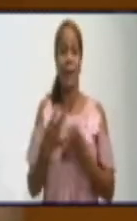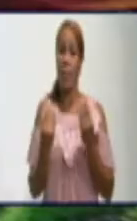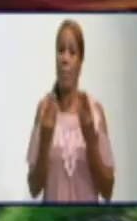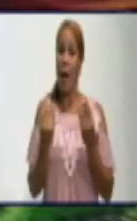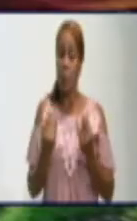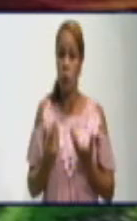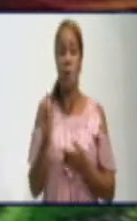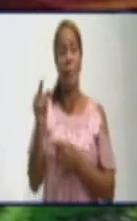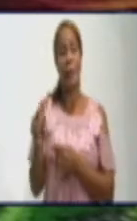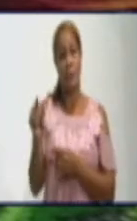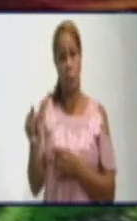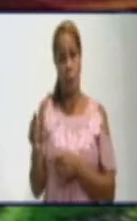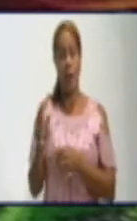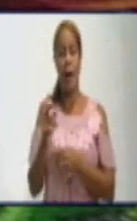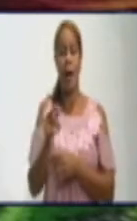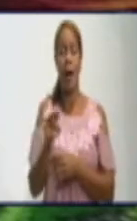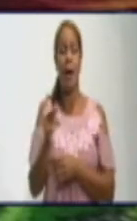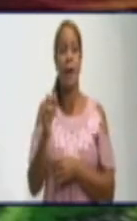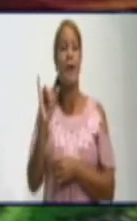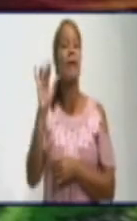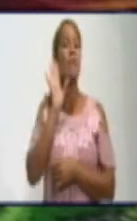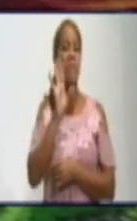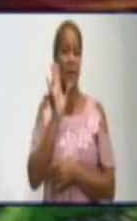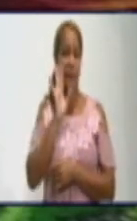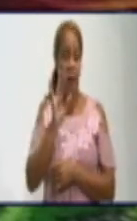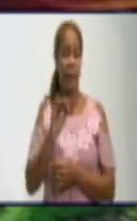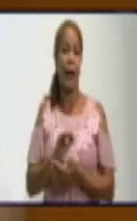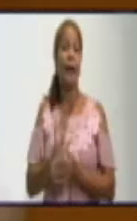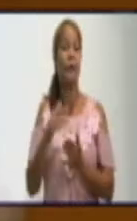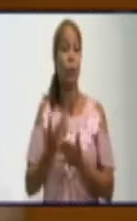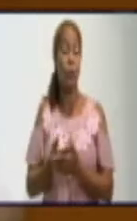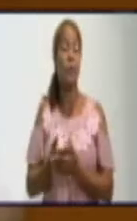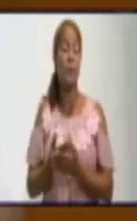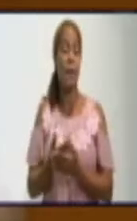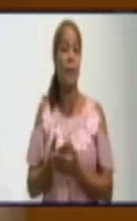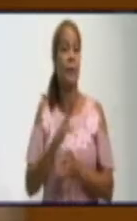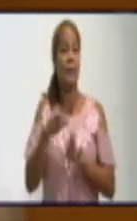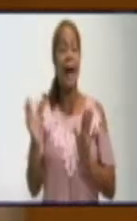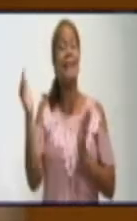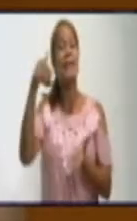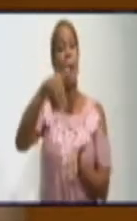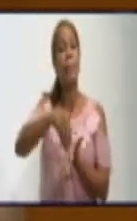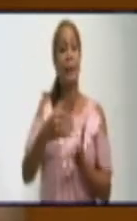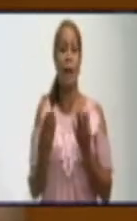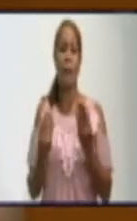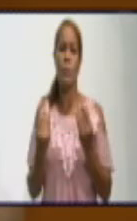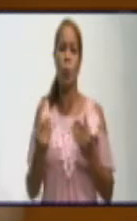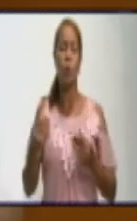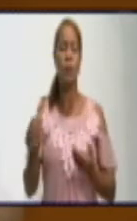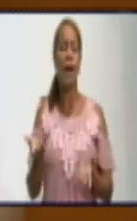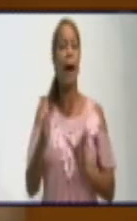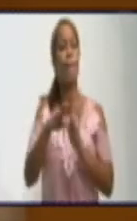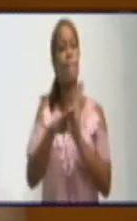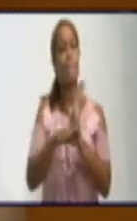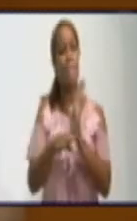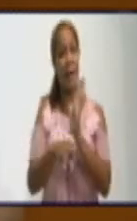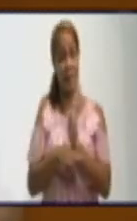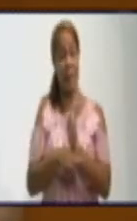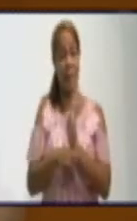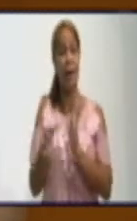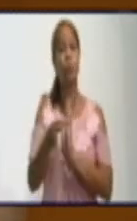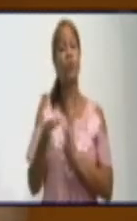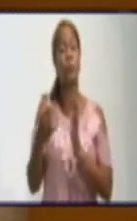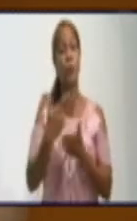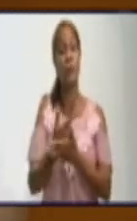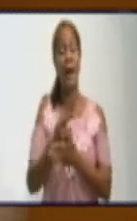supuesto, un grupo de medidas que se aplican ya en el territorio. Sí, cómo no. Yara está aplicando las medidas de restricción. Yara tiene las